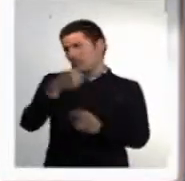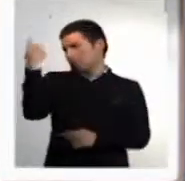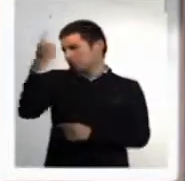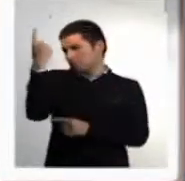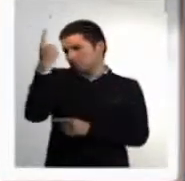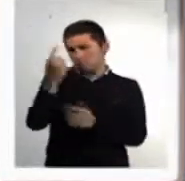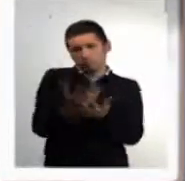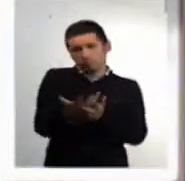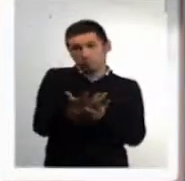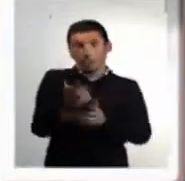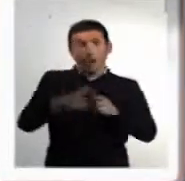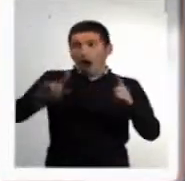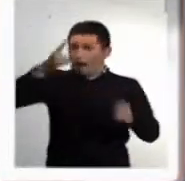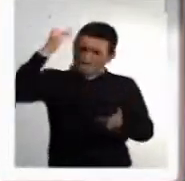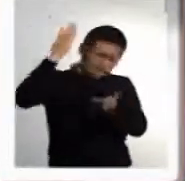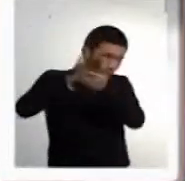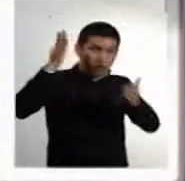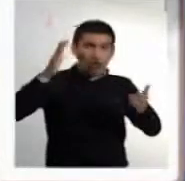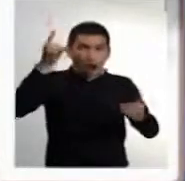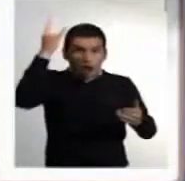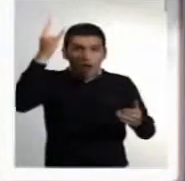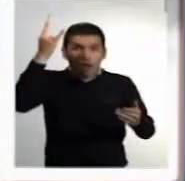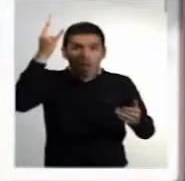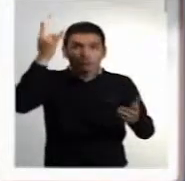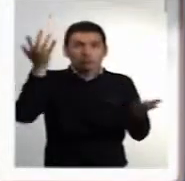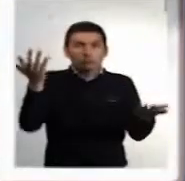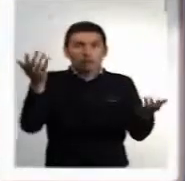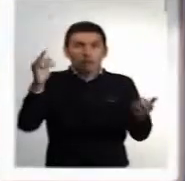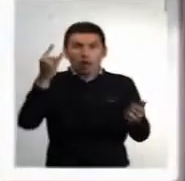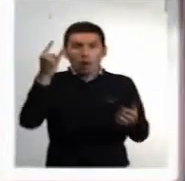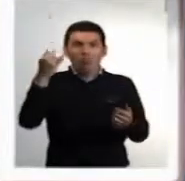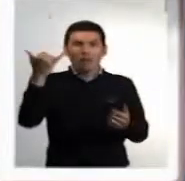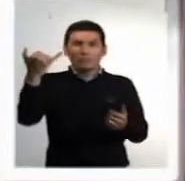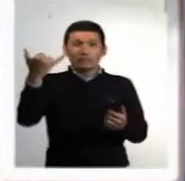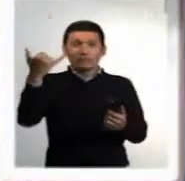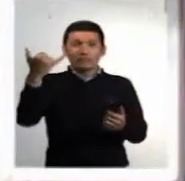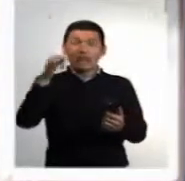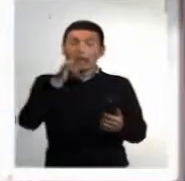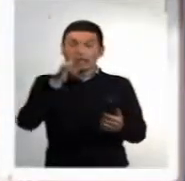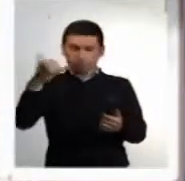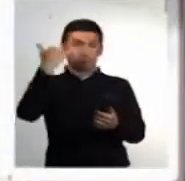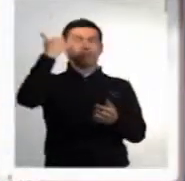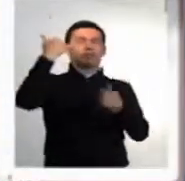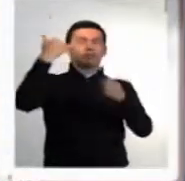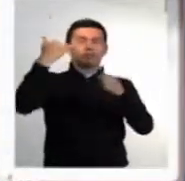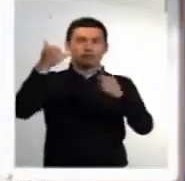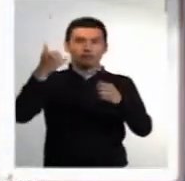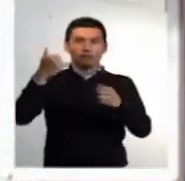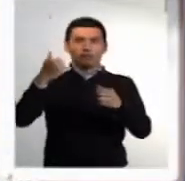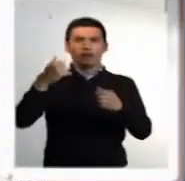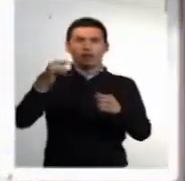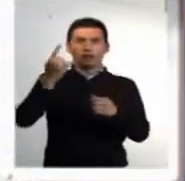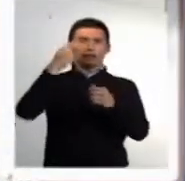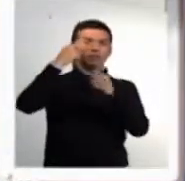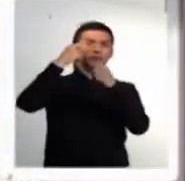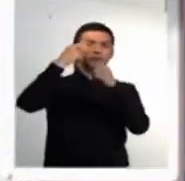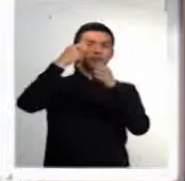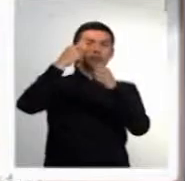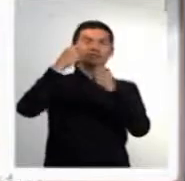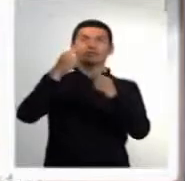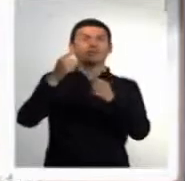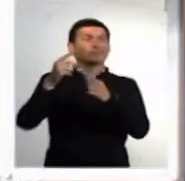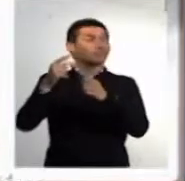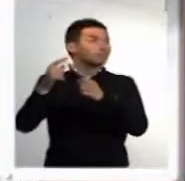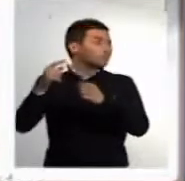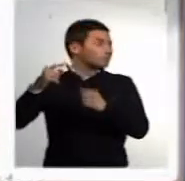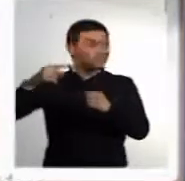recomendaciones generales, pero ante un accidente como esos, que le clavan un lápiz en el ojo al niño, le producen una herida,